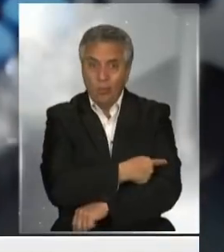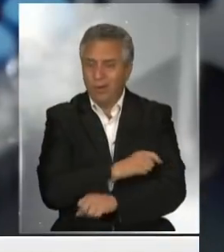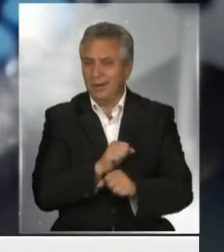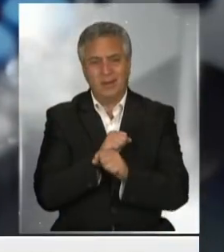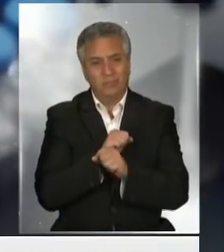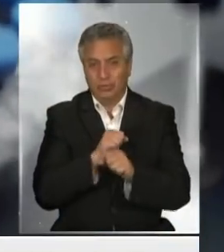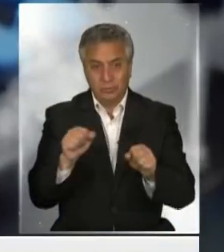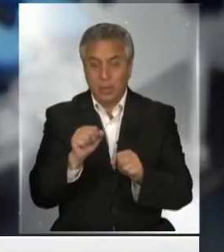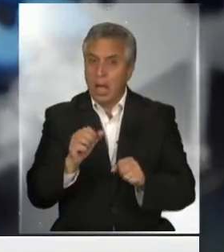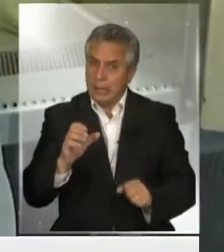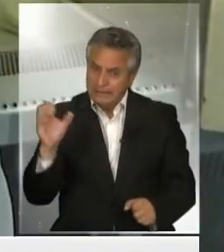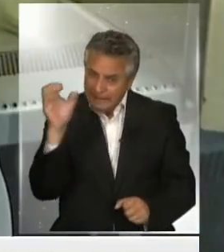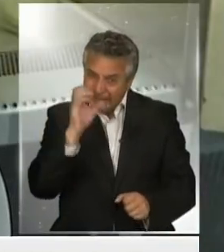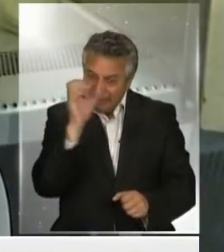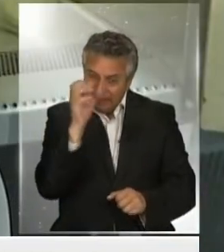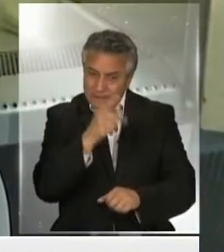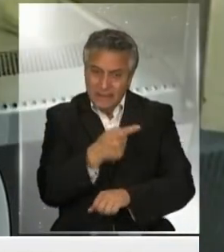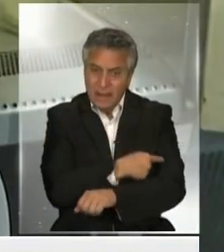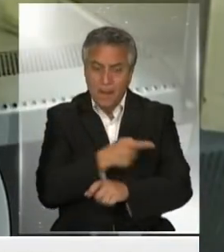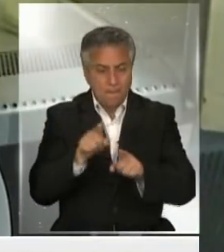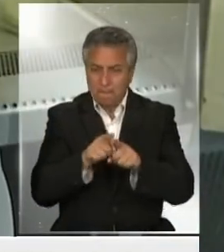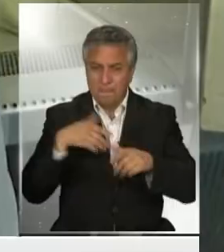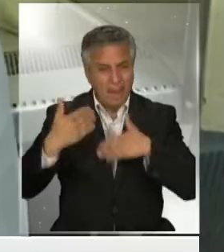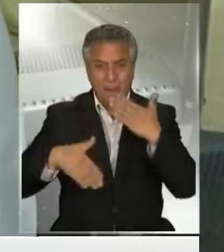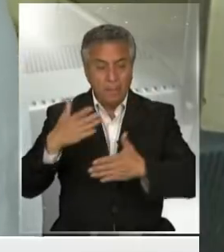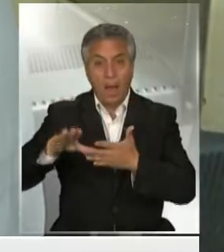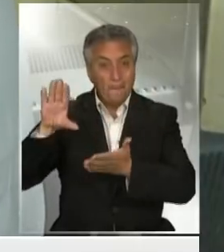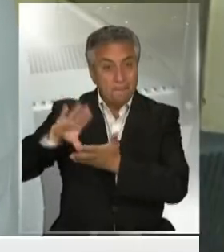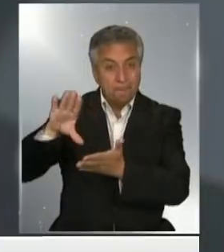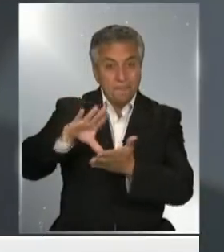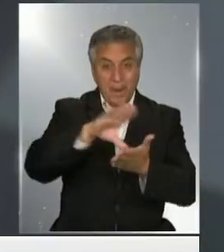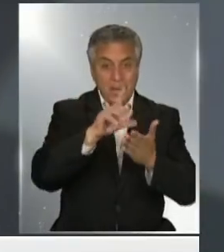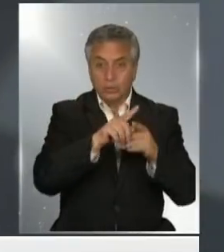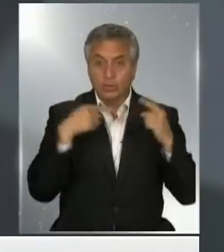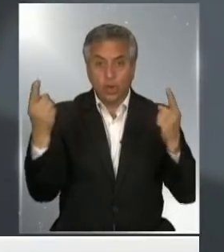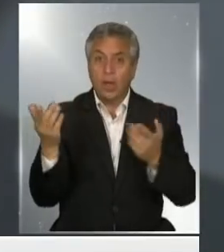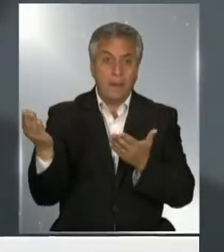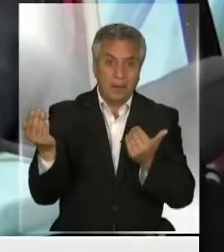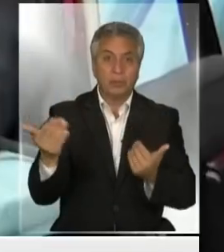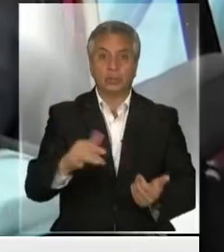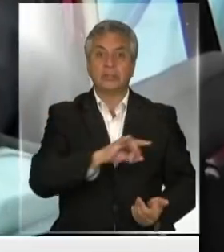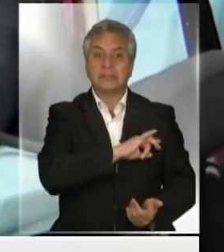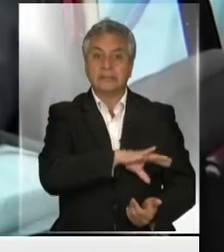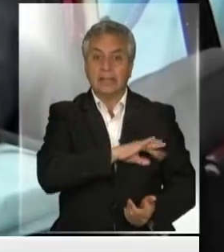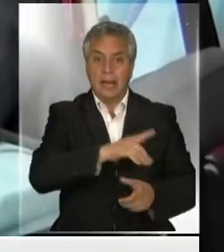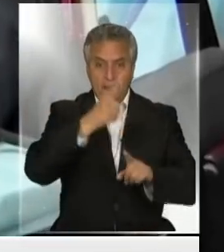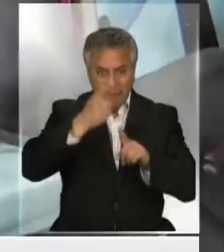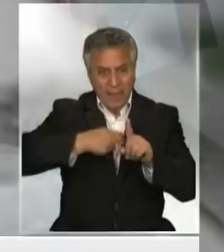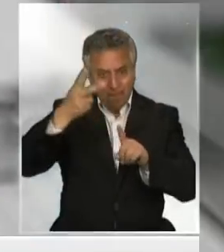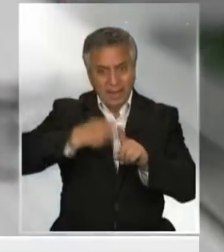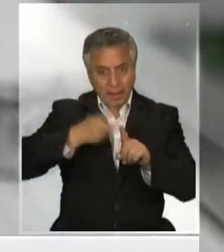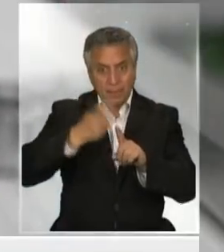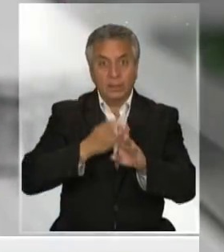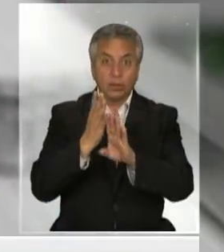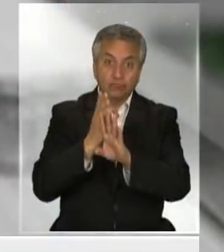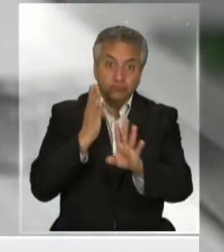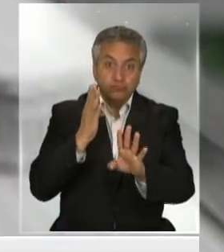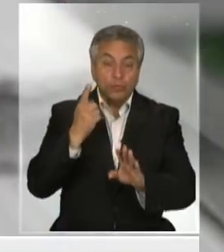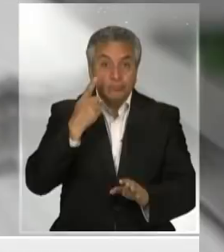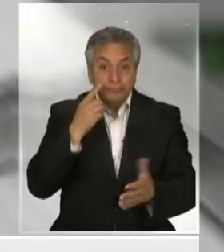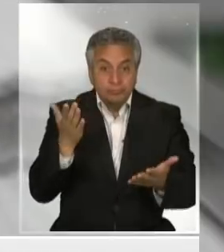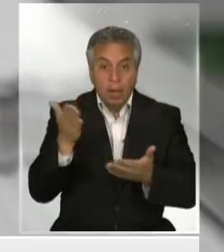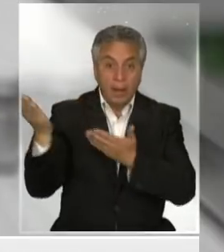encontrarla sigue avanzando. Todos los países esperan las dosis, Chile lleva meses haciendo la fila y las primeras